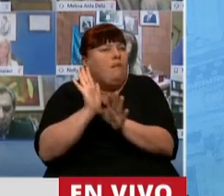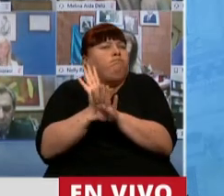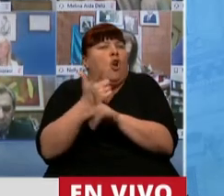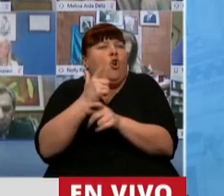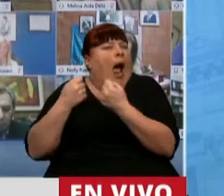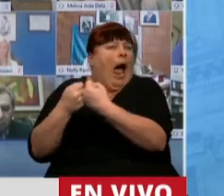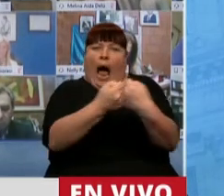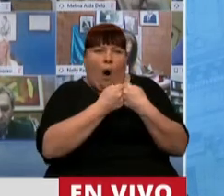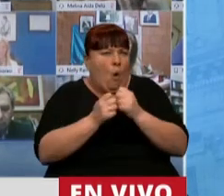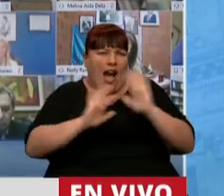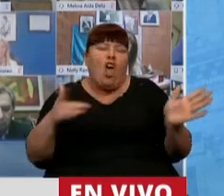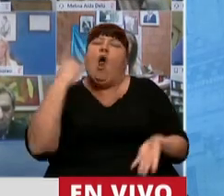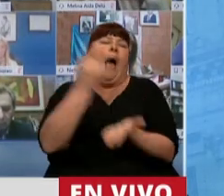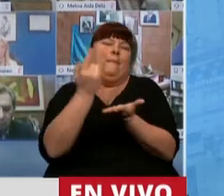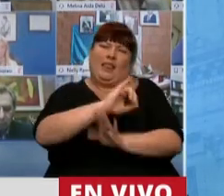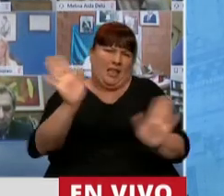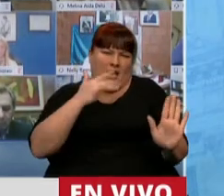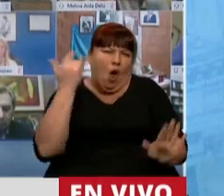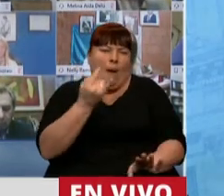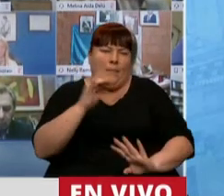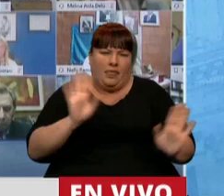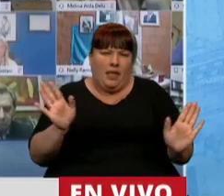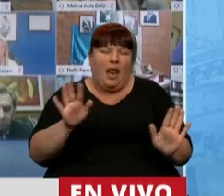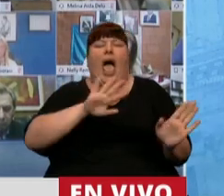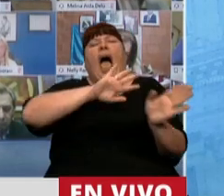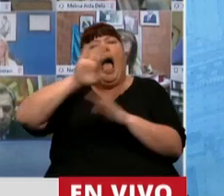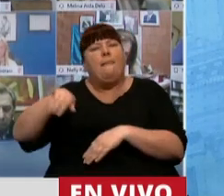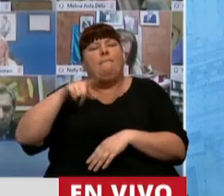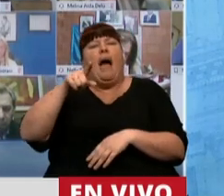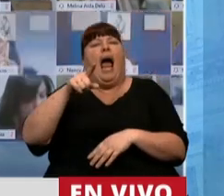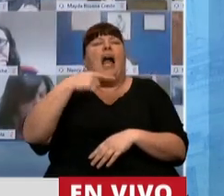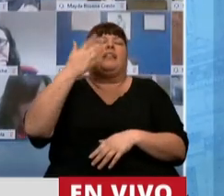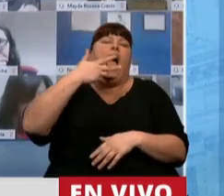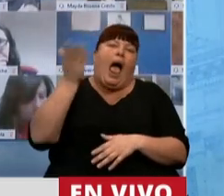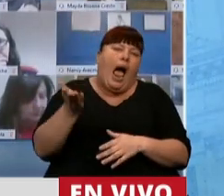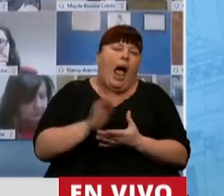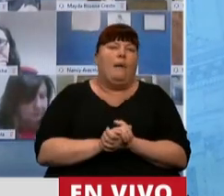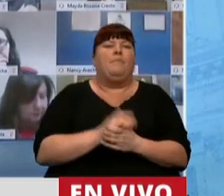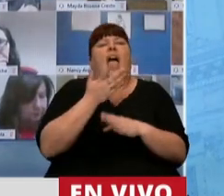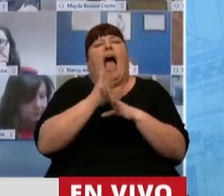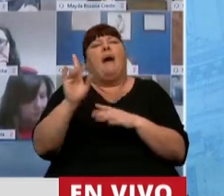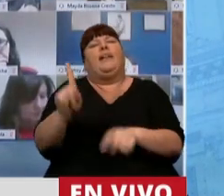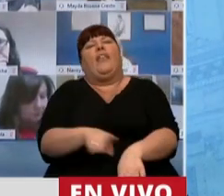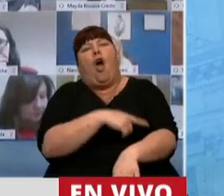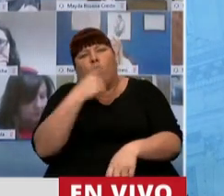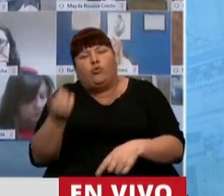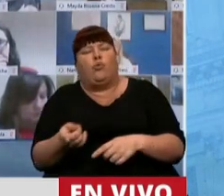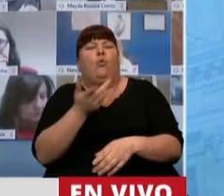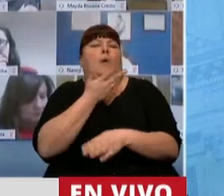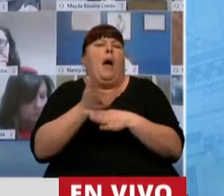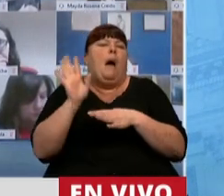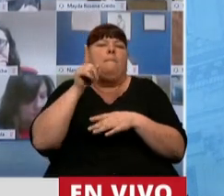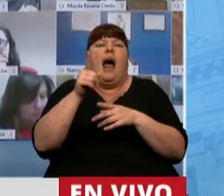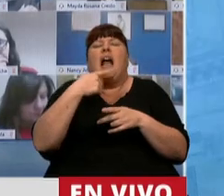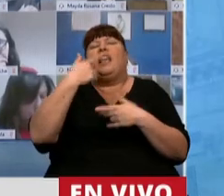hay consenso, no macanéen. Al margen de las teorías, al margen de las tradiciones, al margen